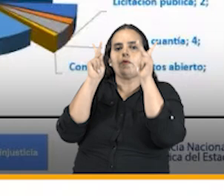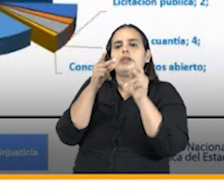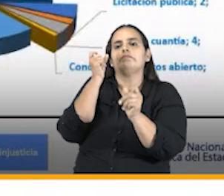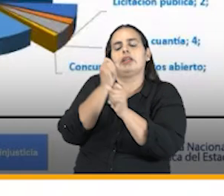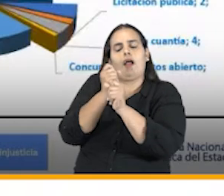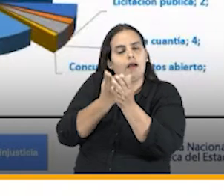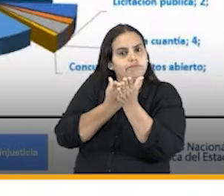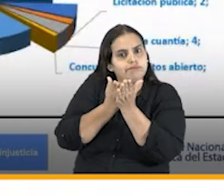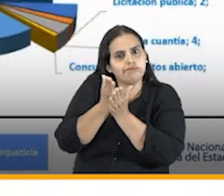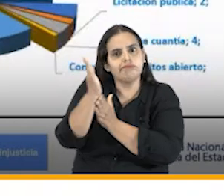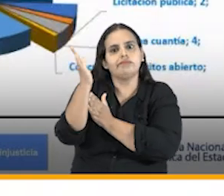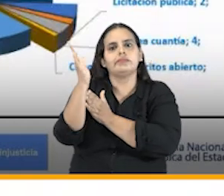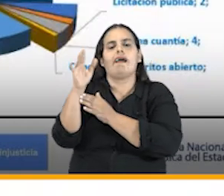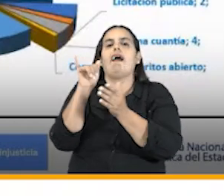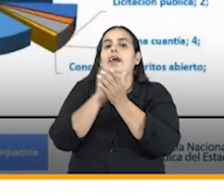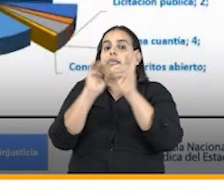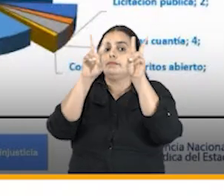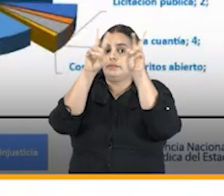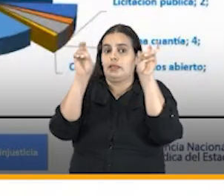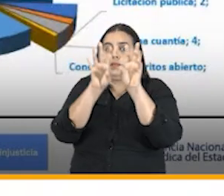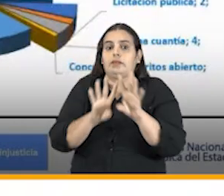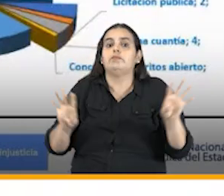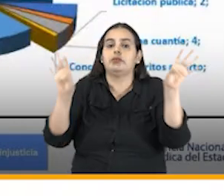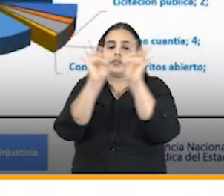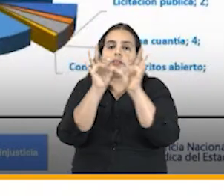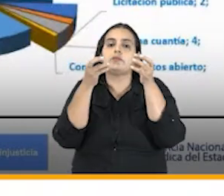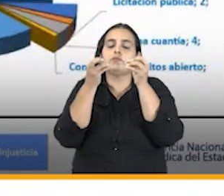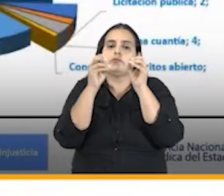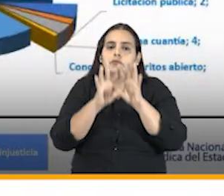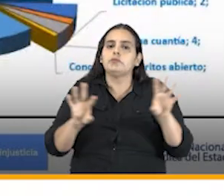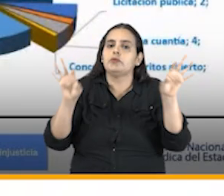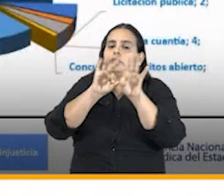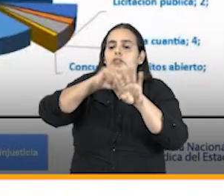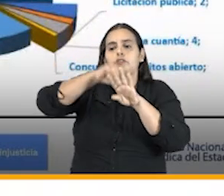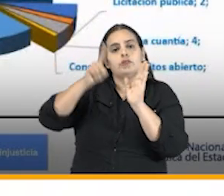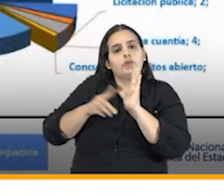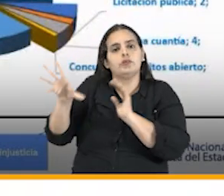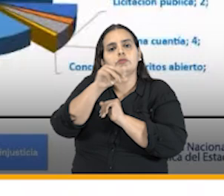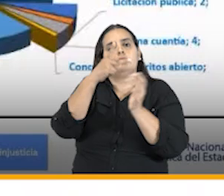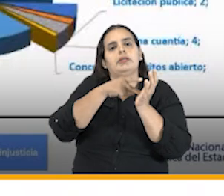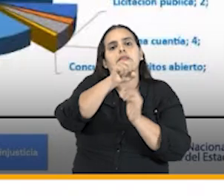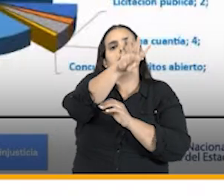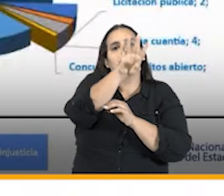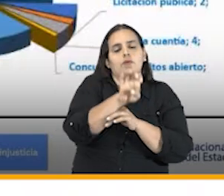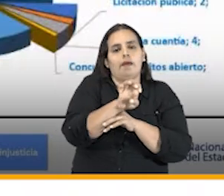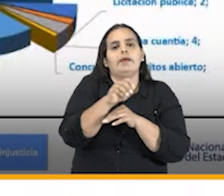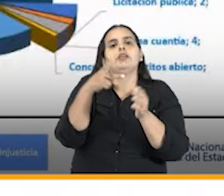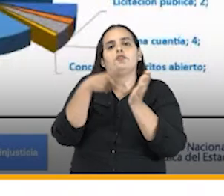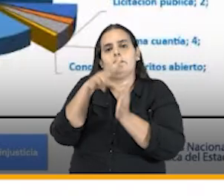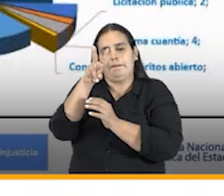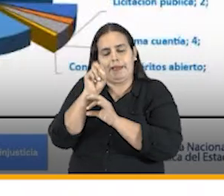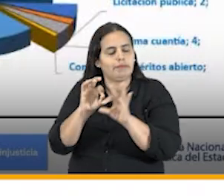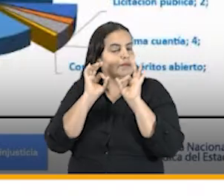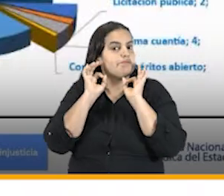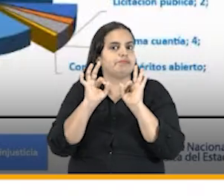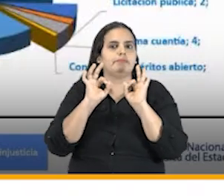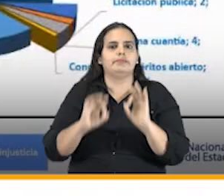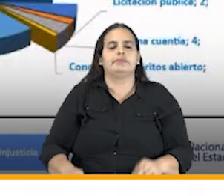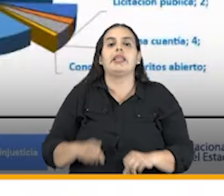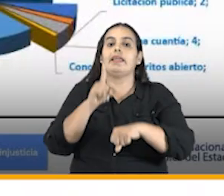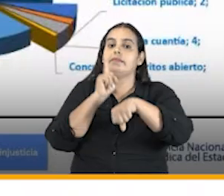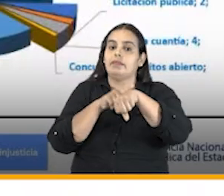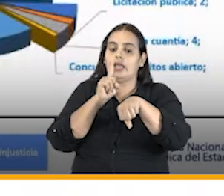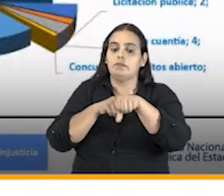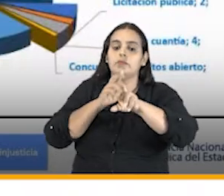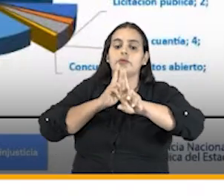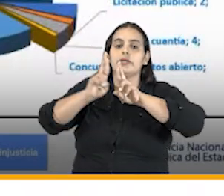funcionarios públicos ese es un tema sumamente importante y relevante durante el año 2019 y especialmente durante el 2020 el tiempo